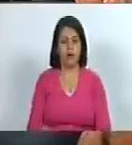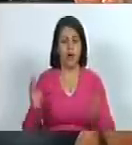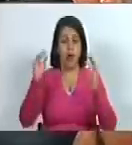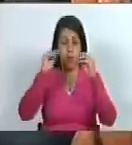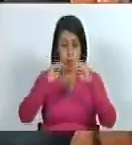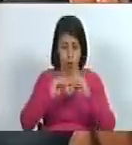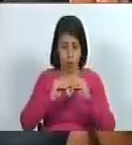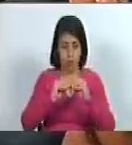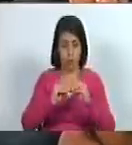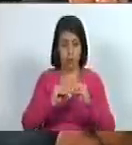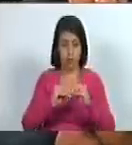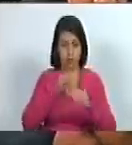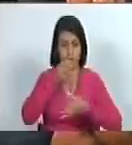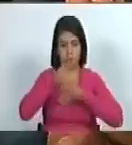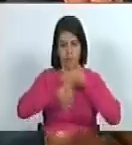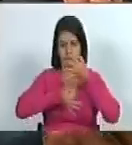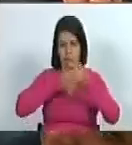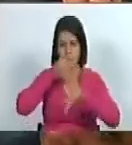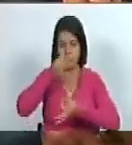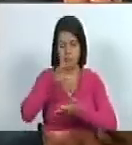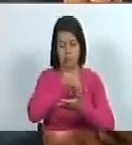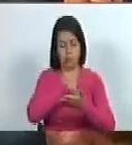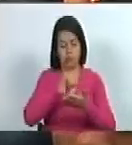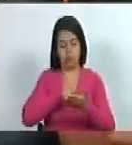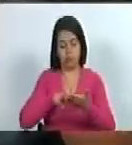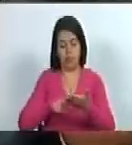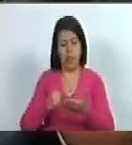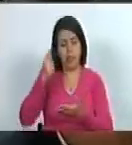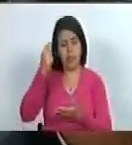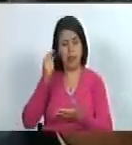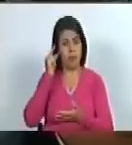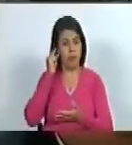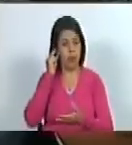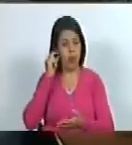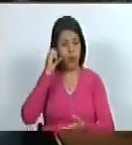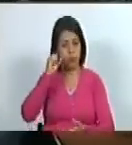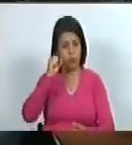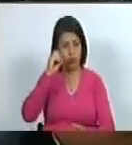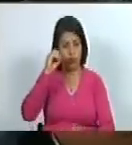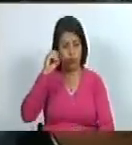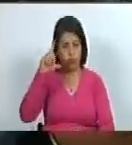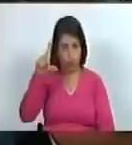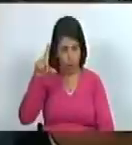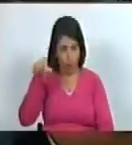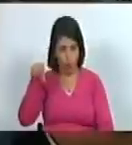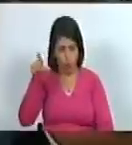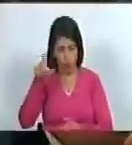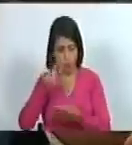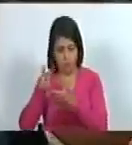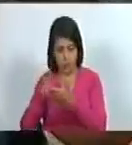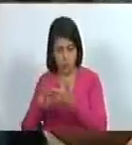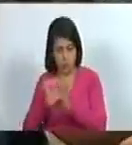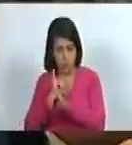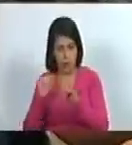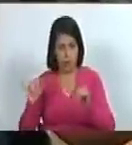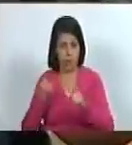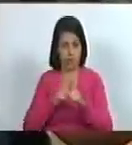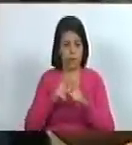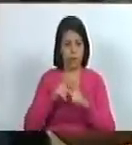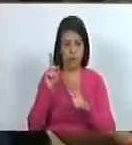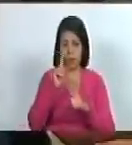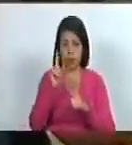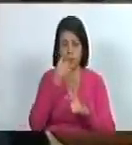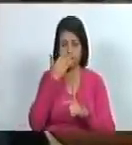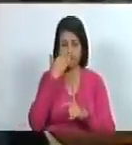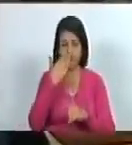muy bien explicado muy bien leído por la diputada Solmucé de primera no